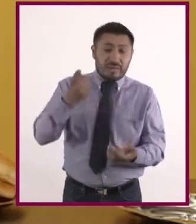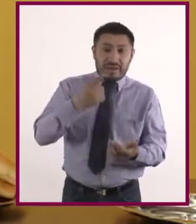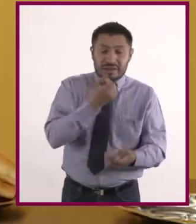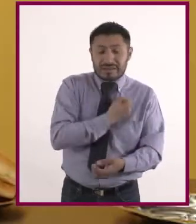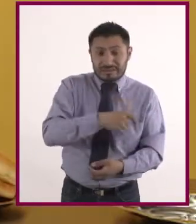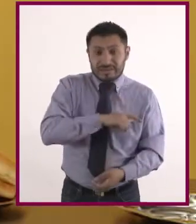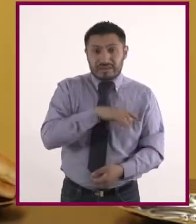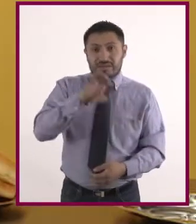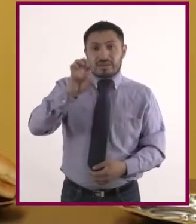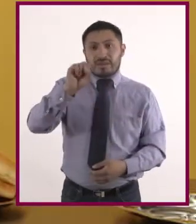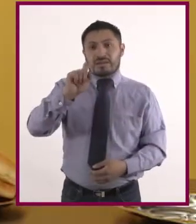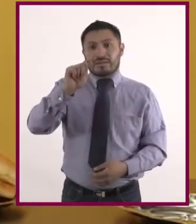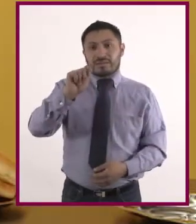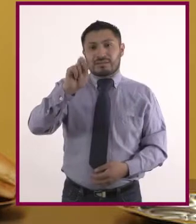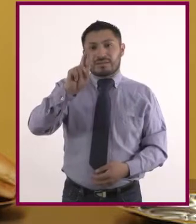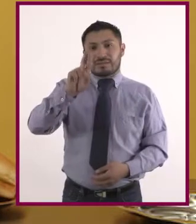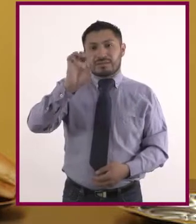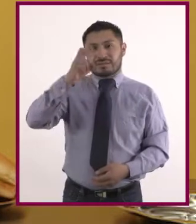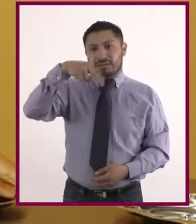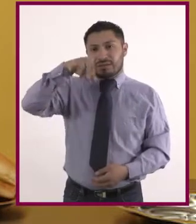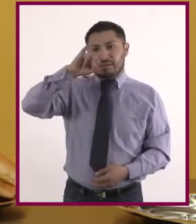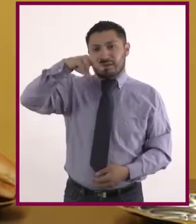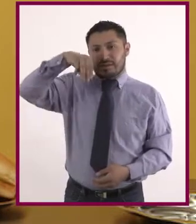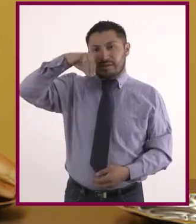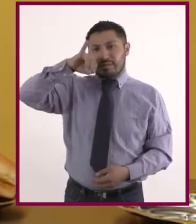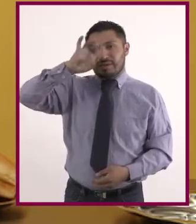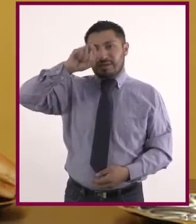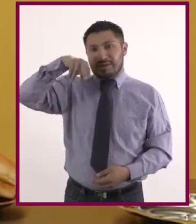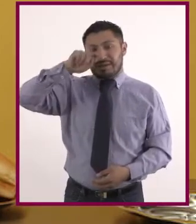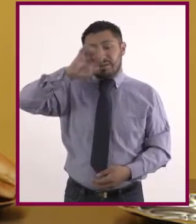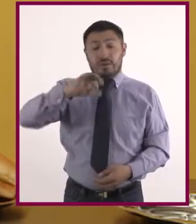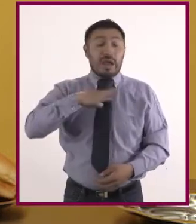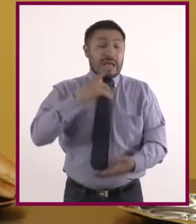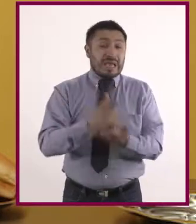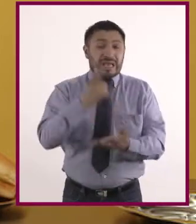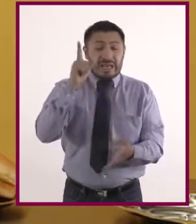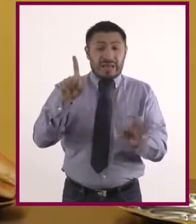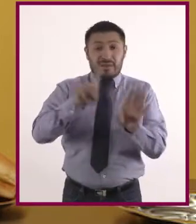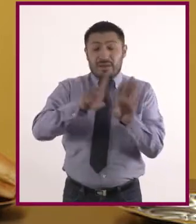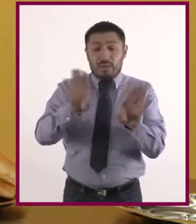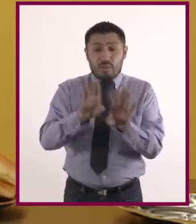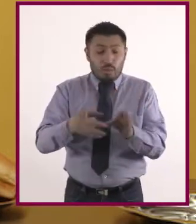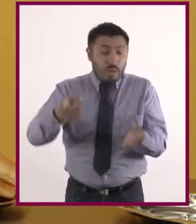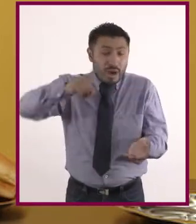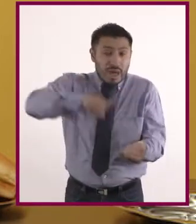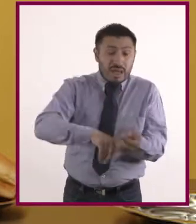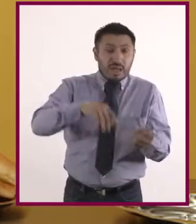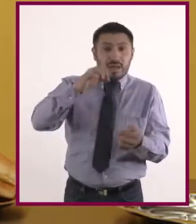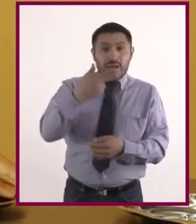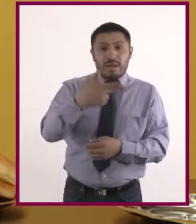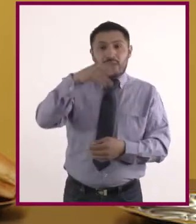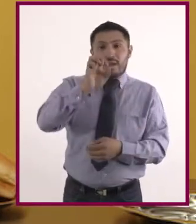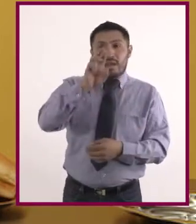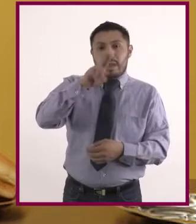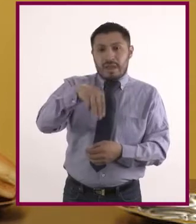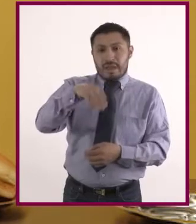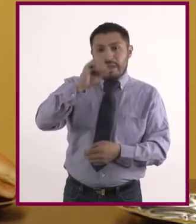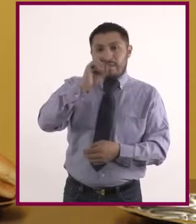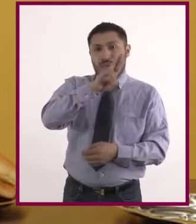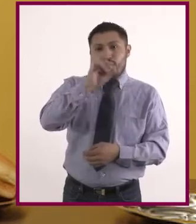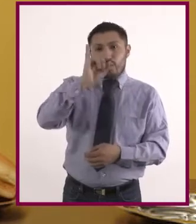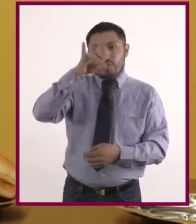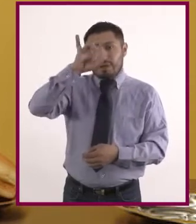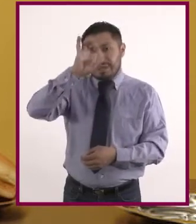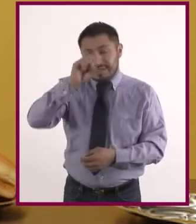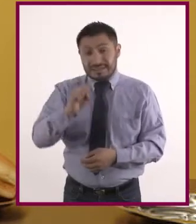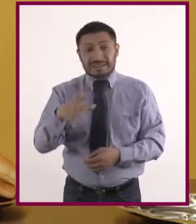Es otro problema de salud que puede llegar a ser grave, generando hemorroides y fruturas anales muy dolorosas. Las personas adultas deben consumir entre